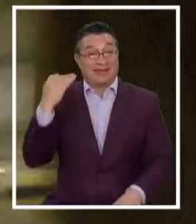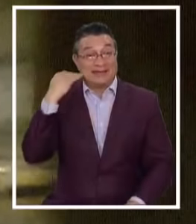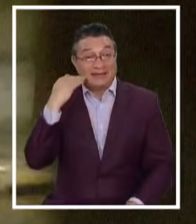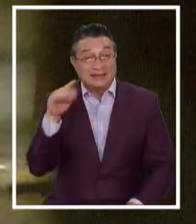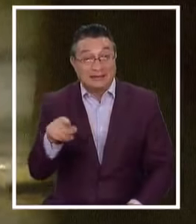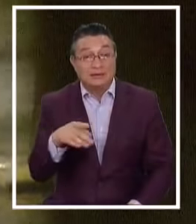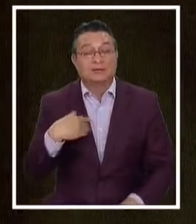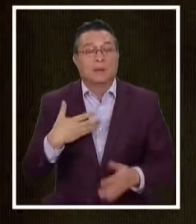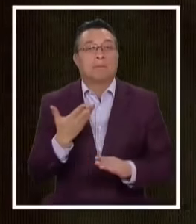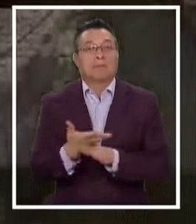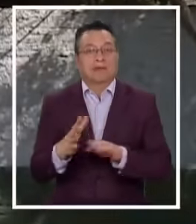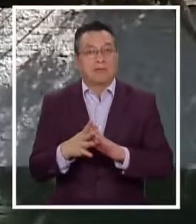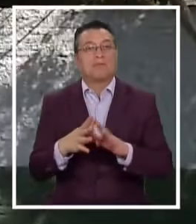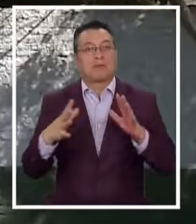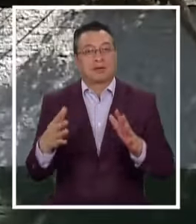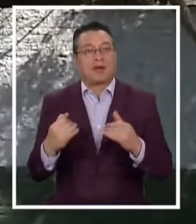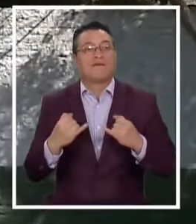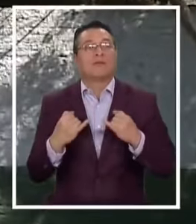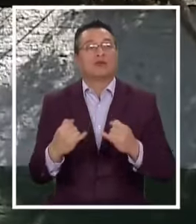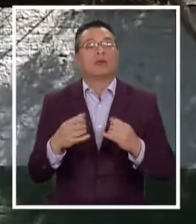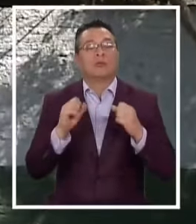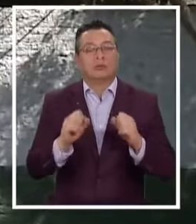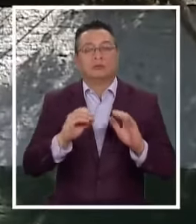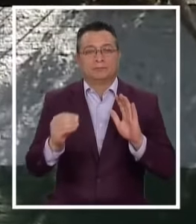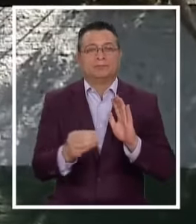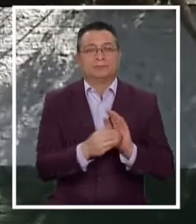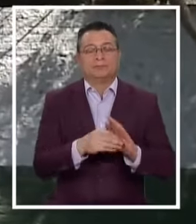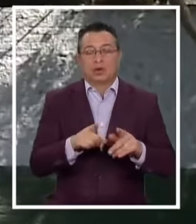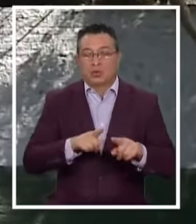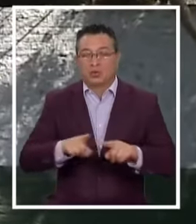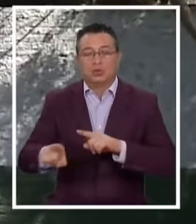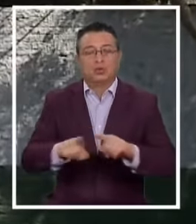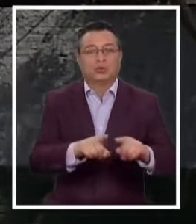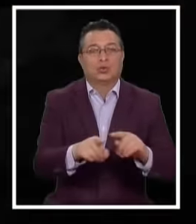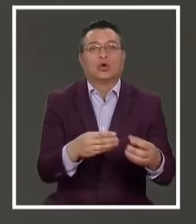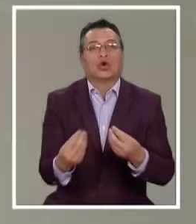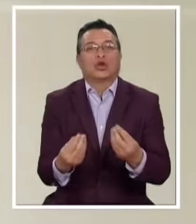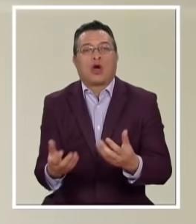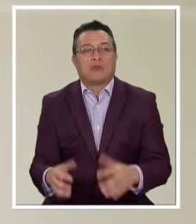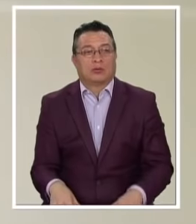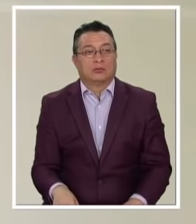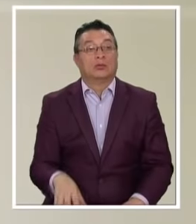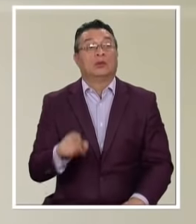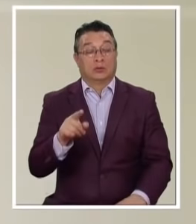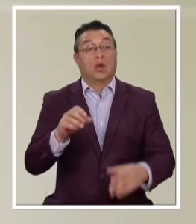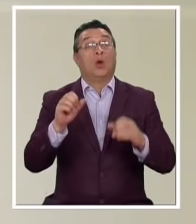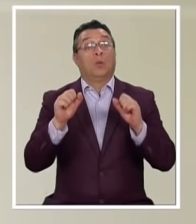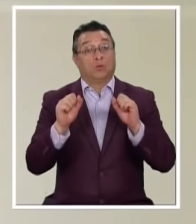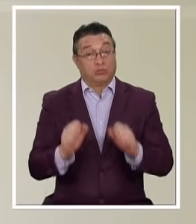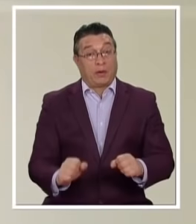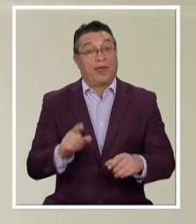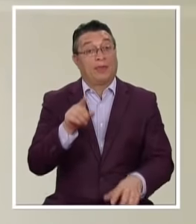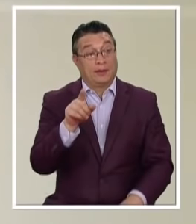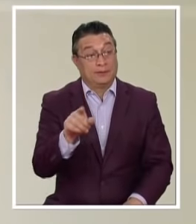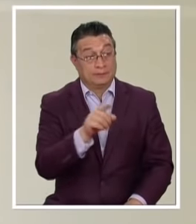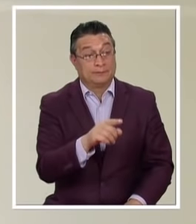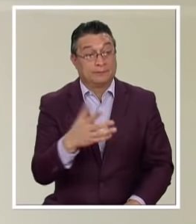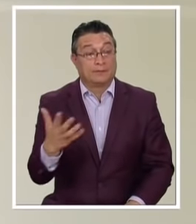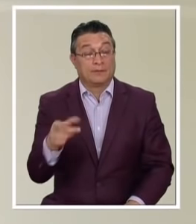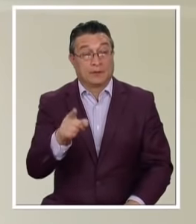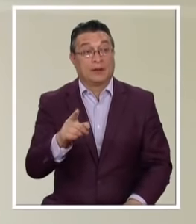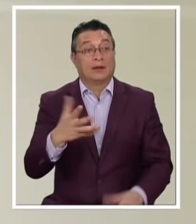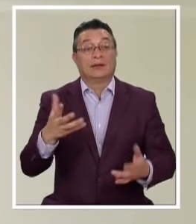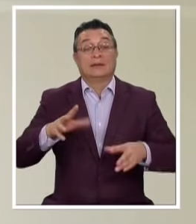Ya pidieron más información Para poder determinar Eventuales cursos de acción Con la posibilidad De que